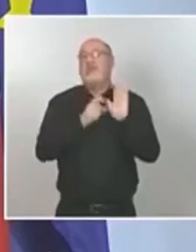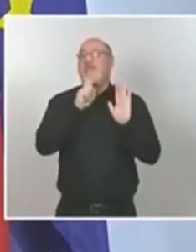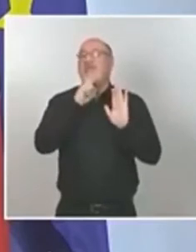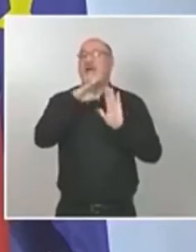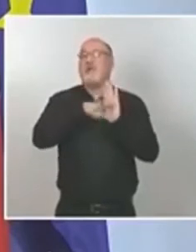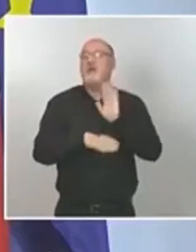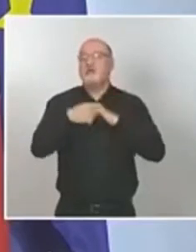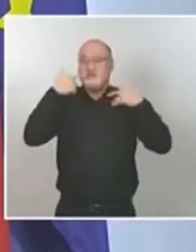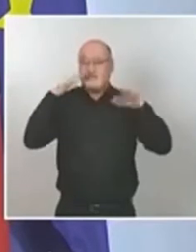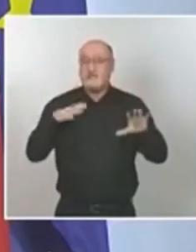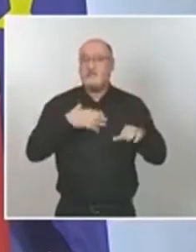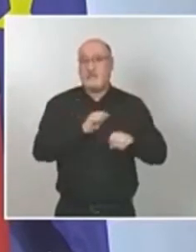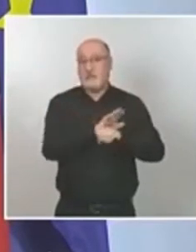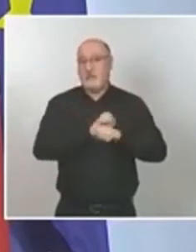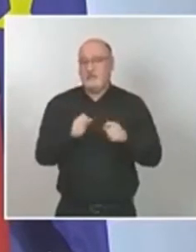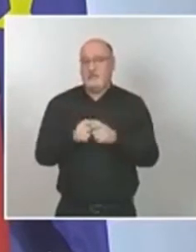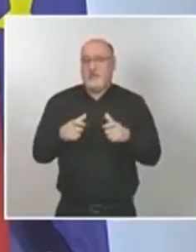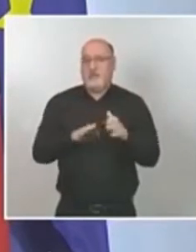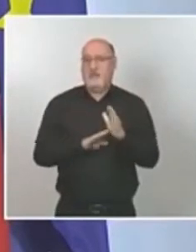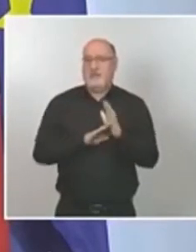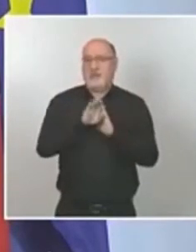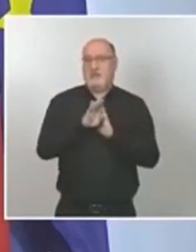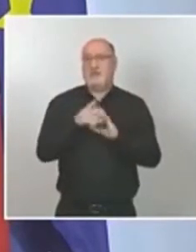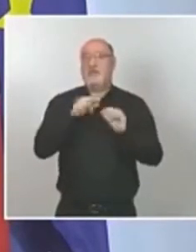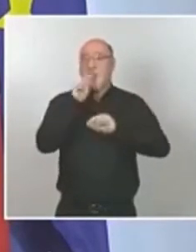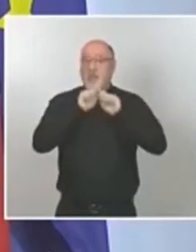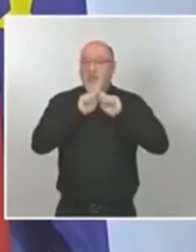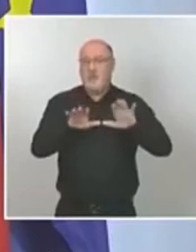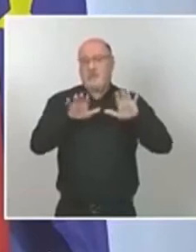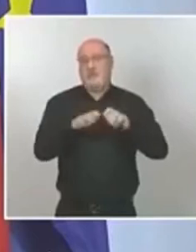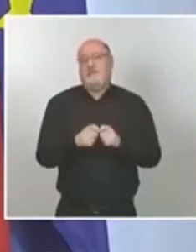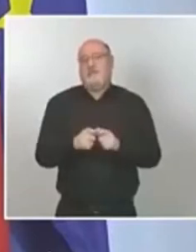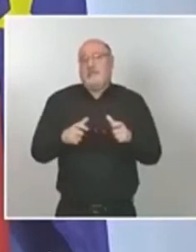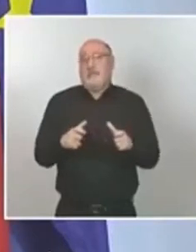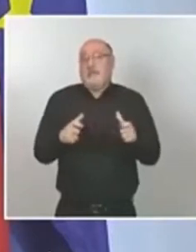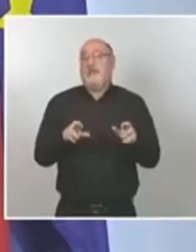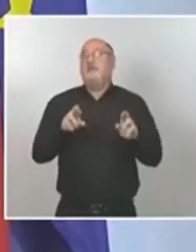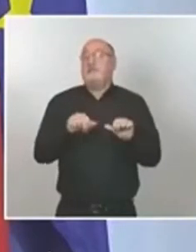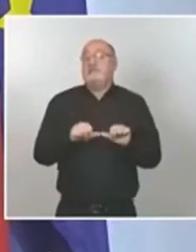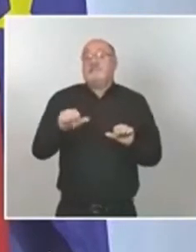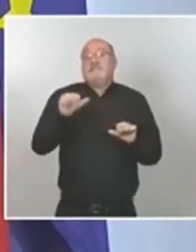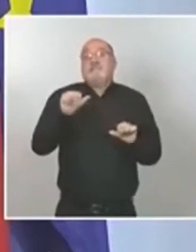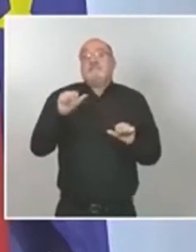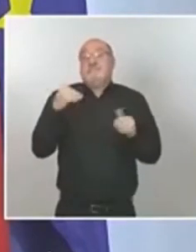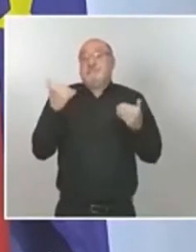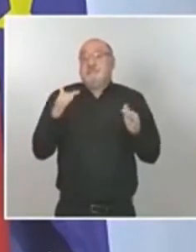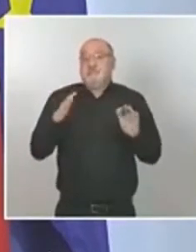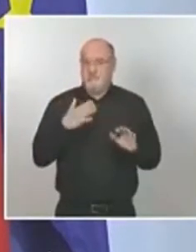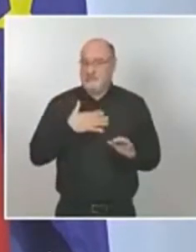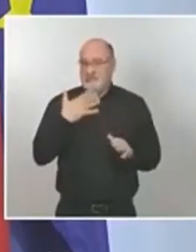para esta valoración que está aumentando la transmisión y que es esperable que en los próximos días si no se corrige